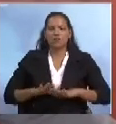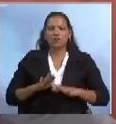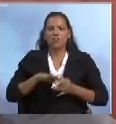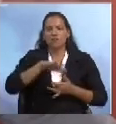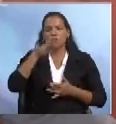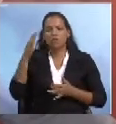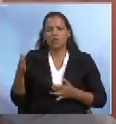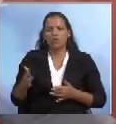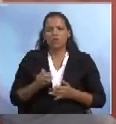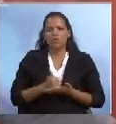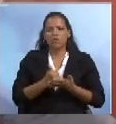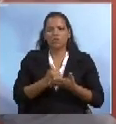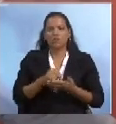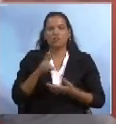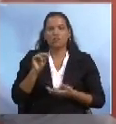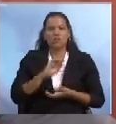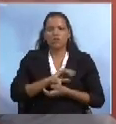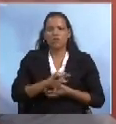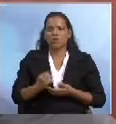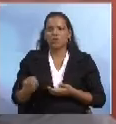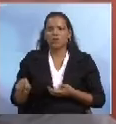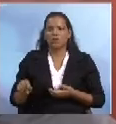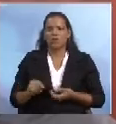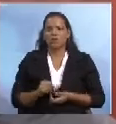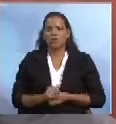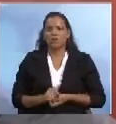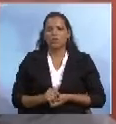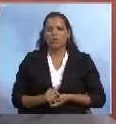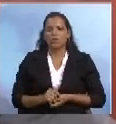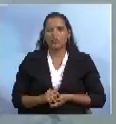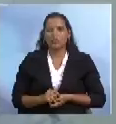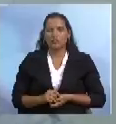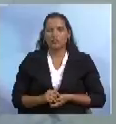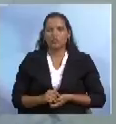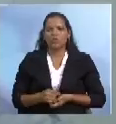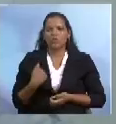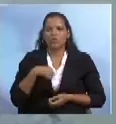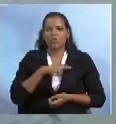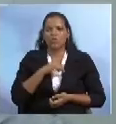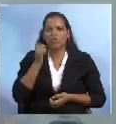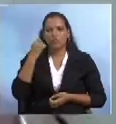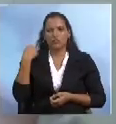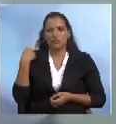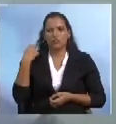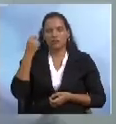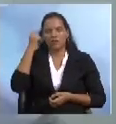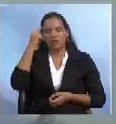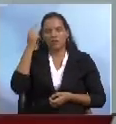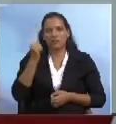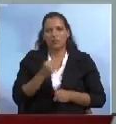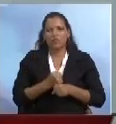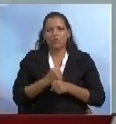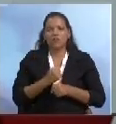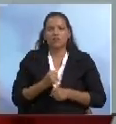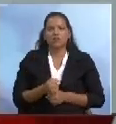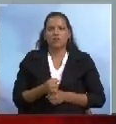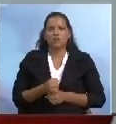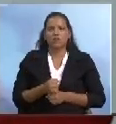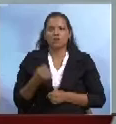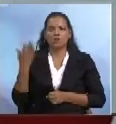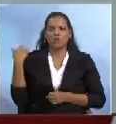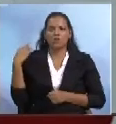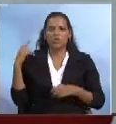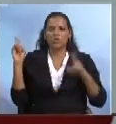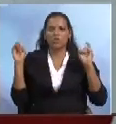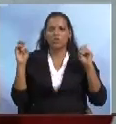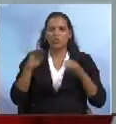este cerro y así evitar que estos incidentes se repitan. Nosotros veníamos trabajando en el